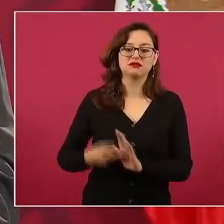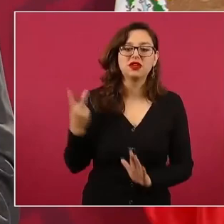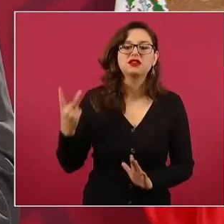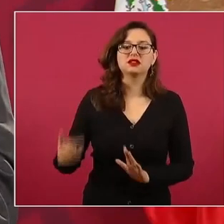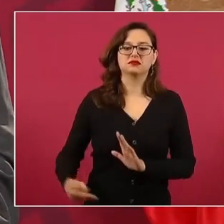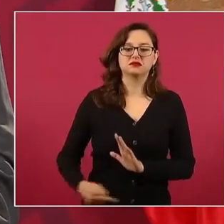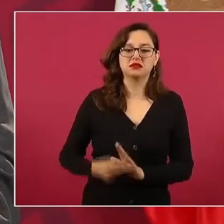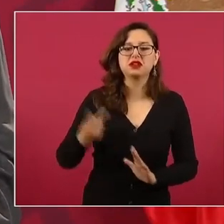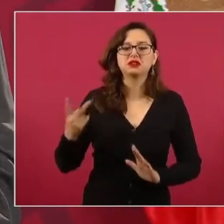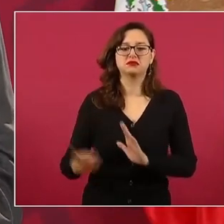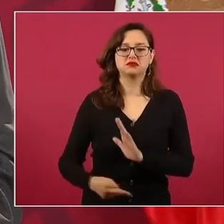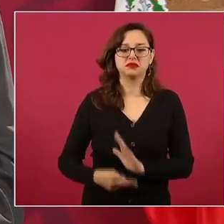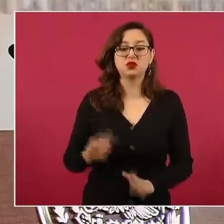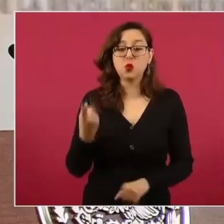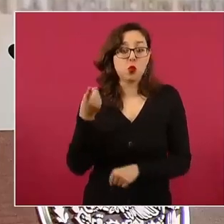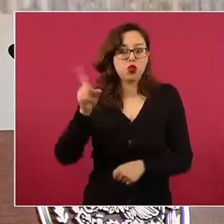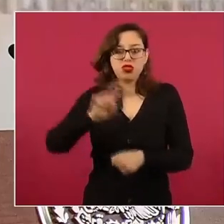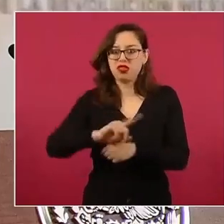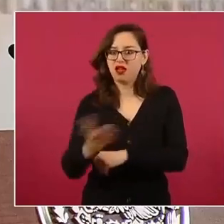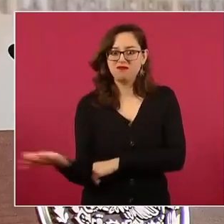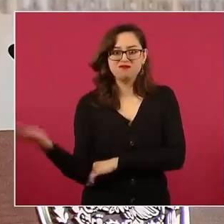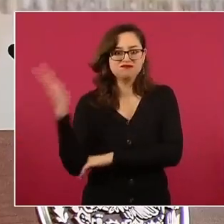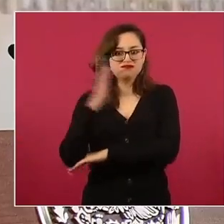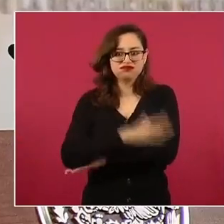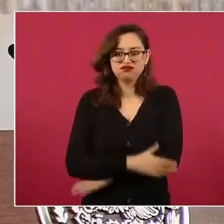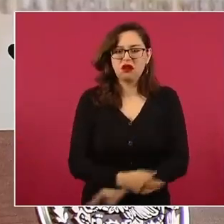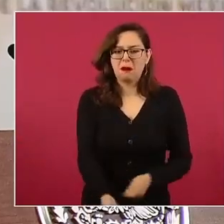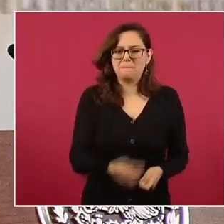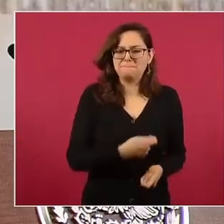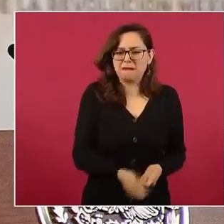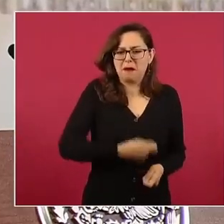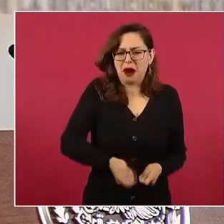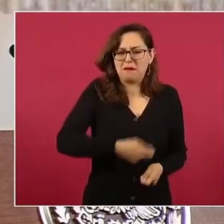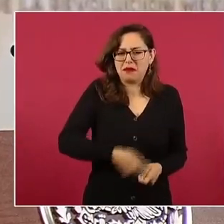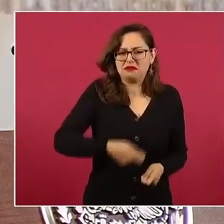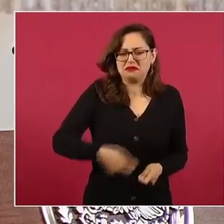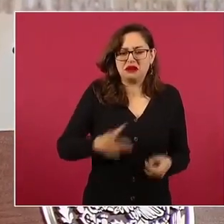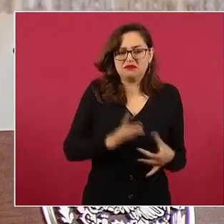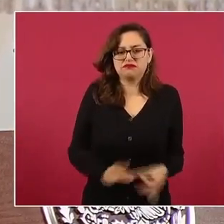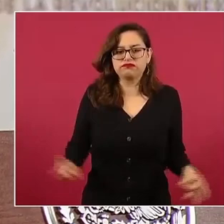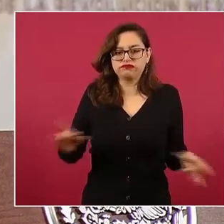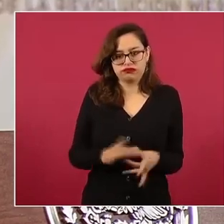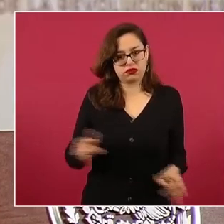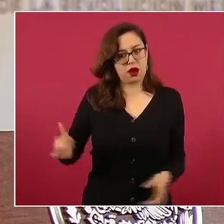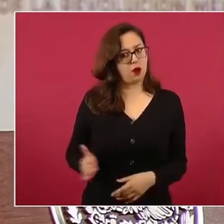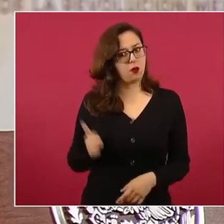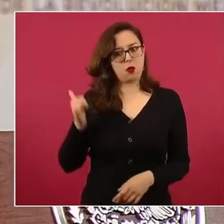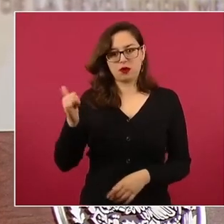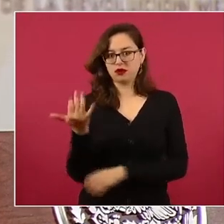en un día, para sacarle provecho.